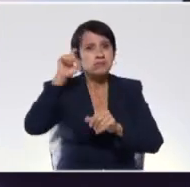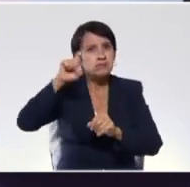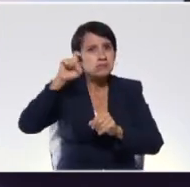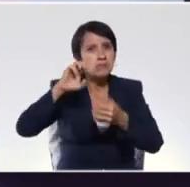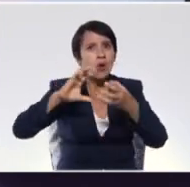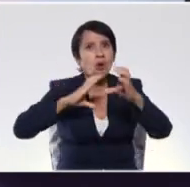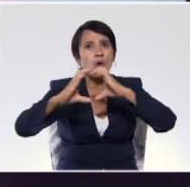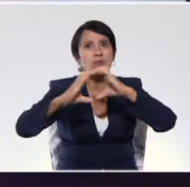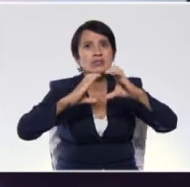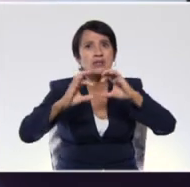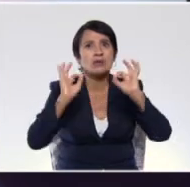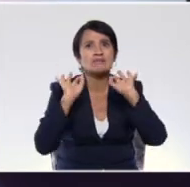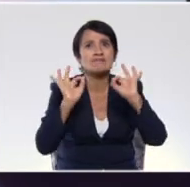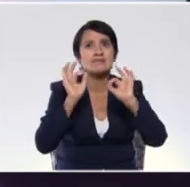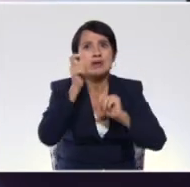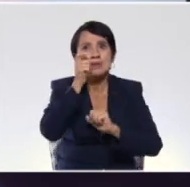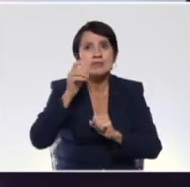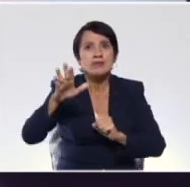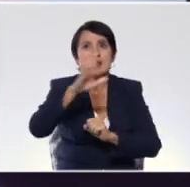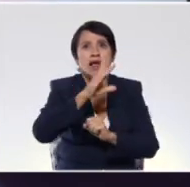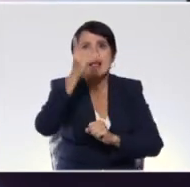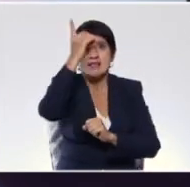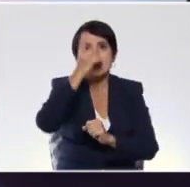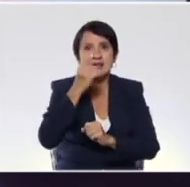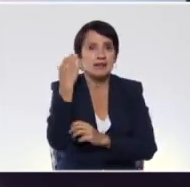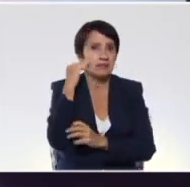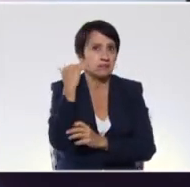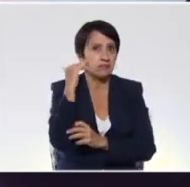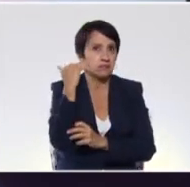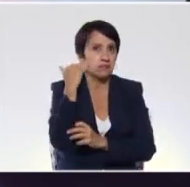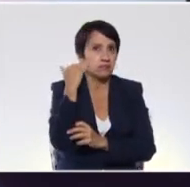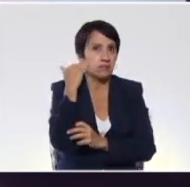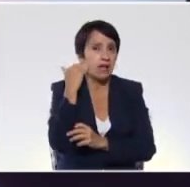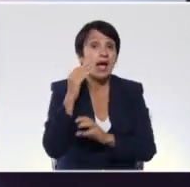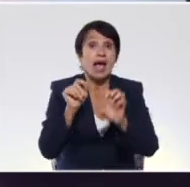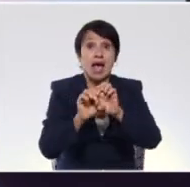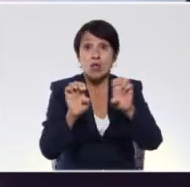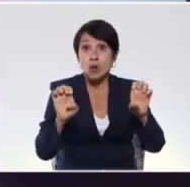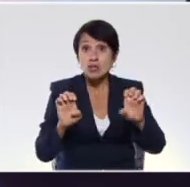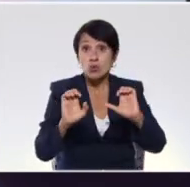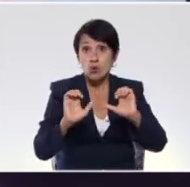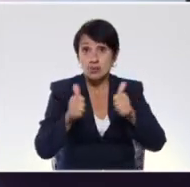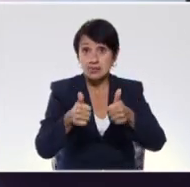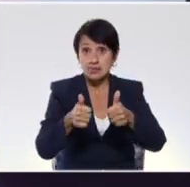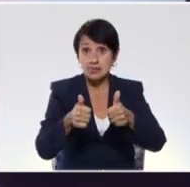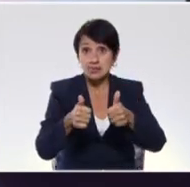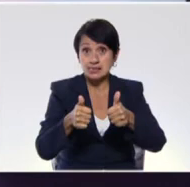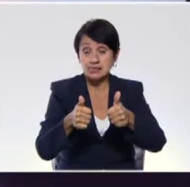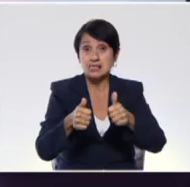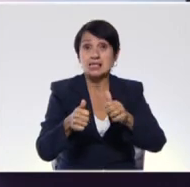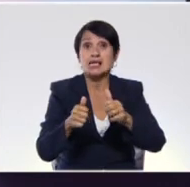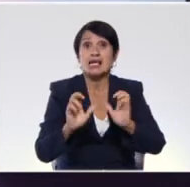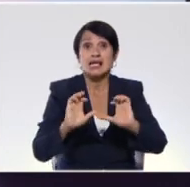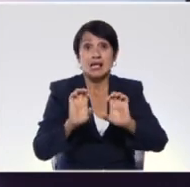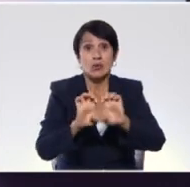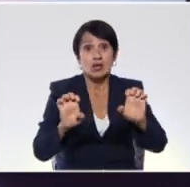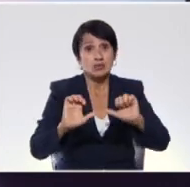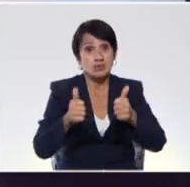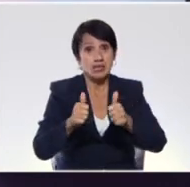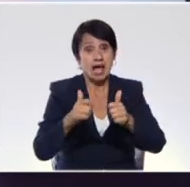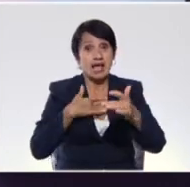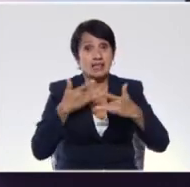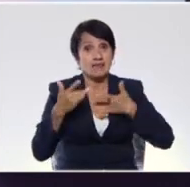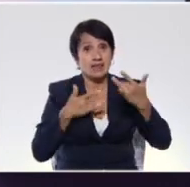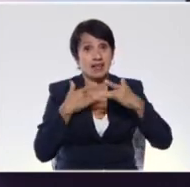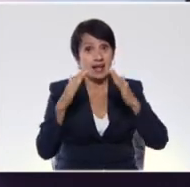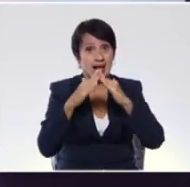comunicación de calidad con la población con deficiencias auditivas. En el nivel de Educación Inicial nos hicieron la propuesta de actividades para el hogar.